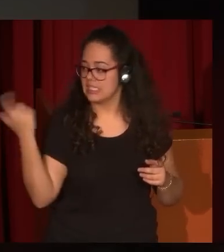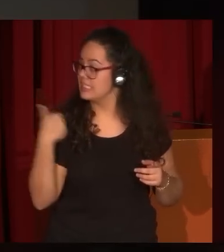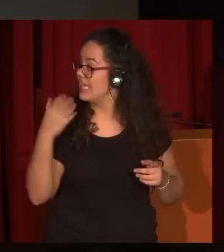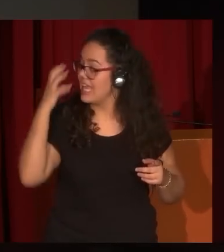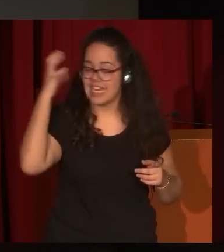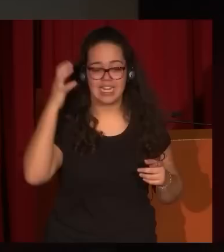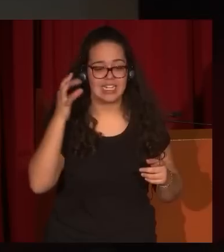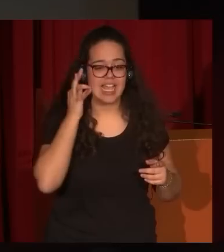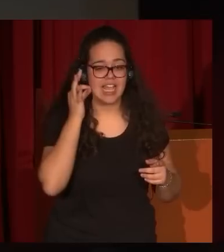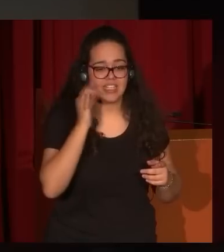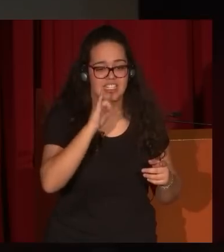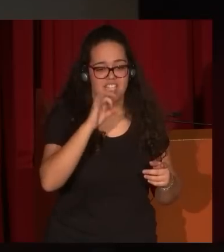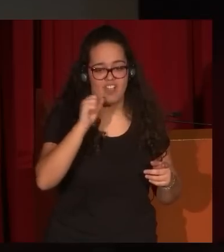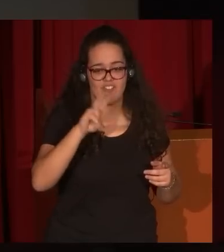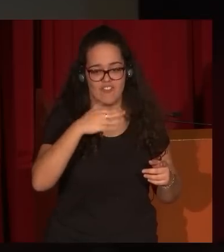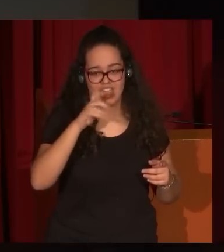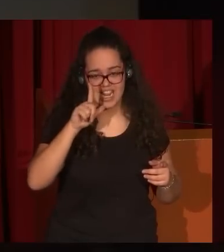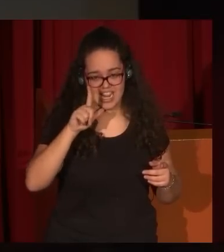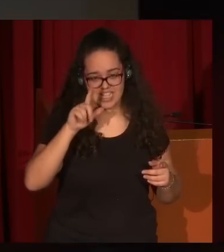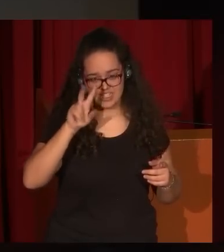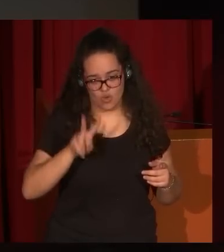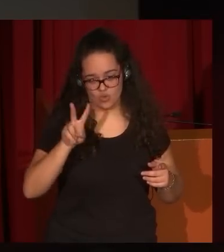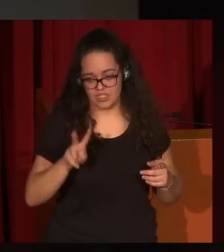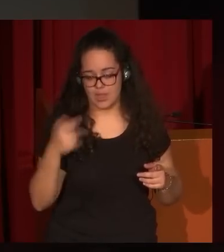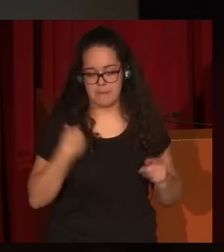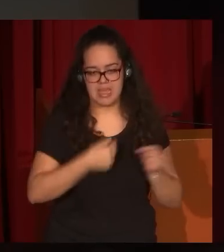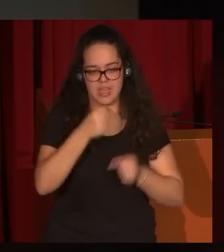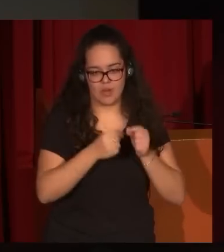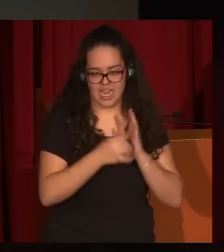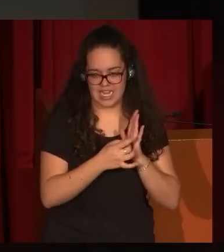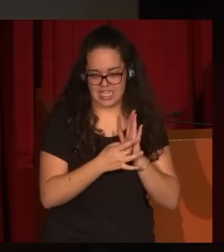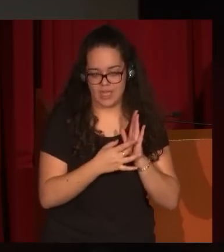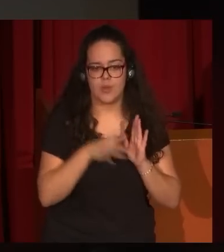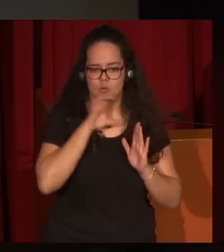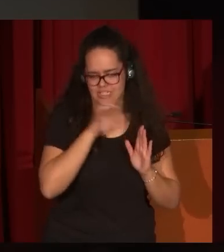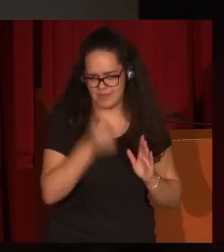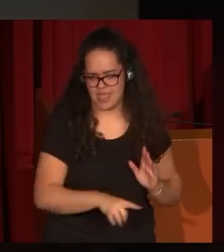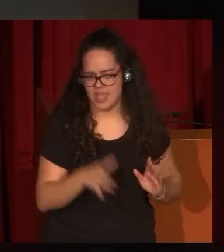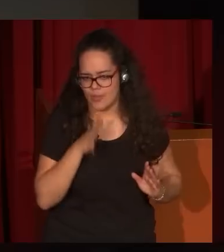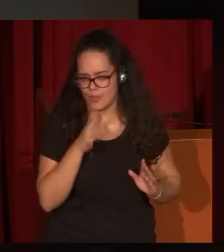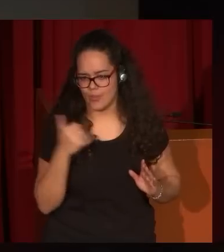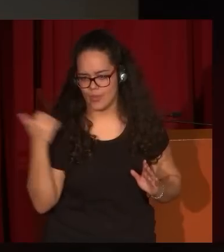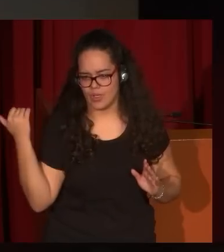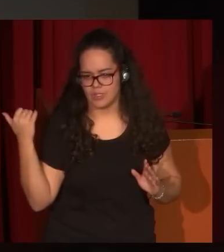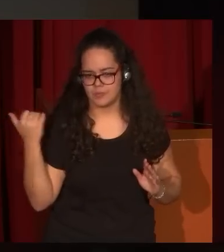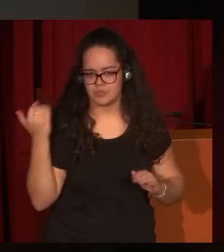hace esta curiosísima pintura, muy medida de calidad, pero muy curiosa, porque reproduce ese